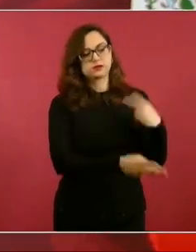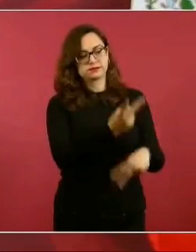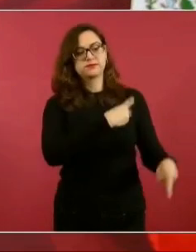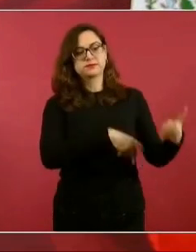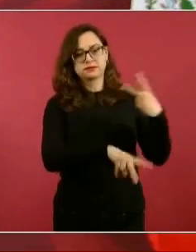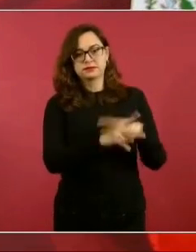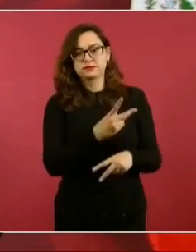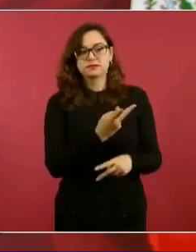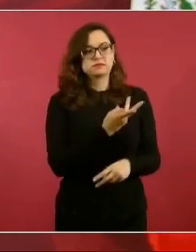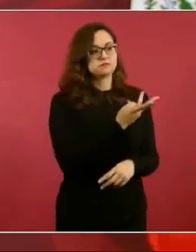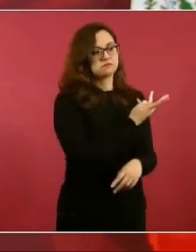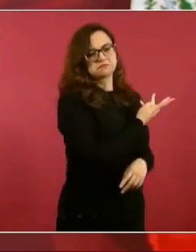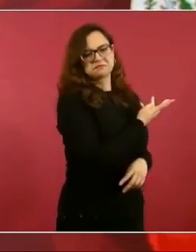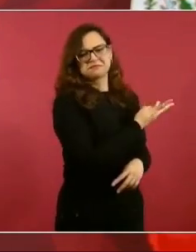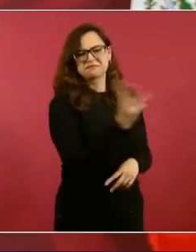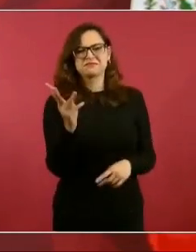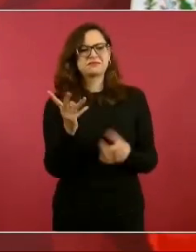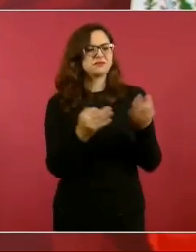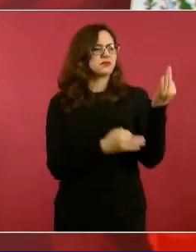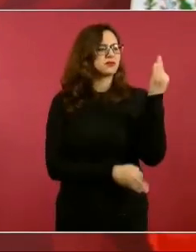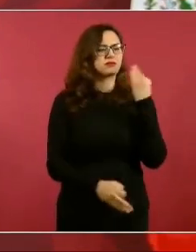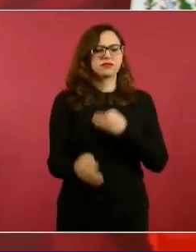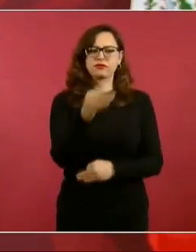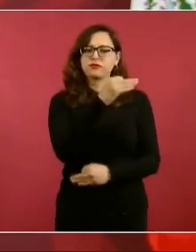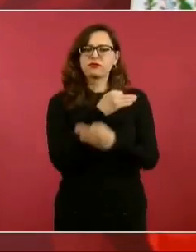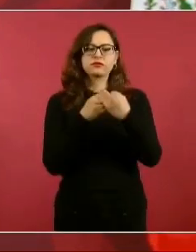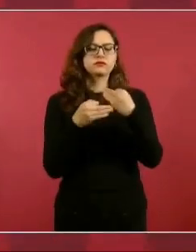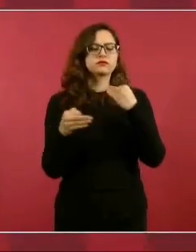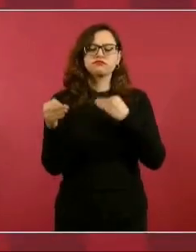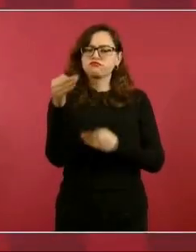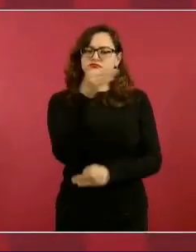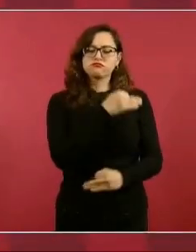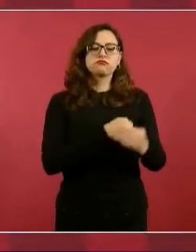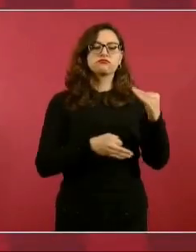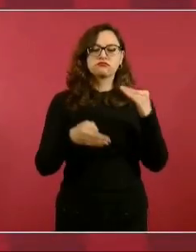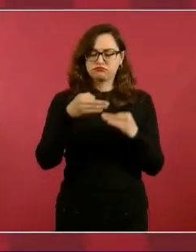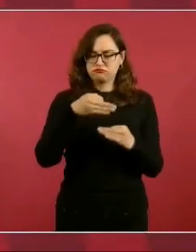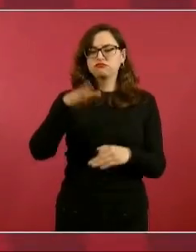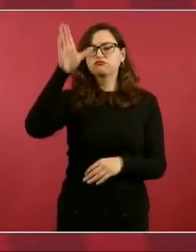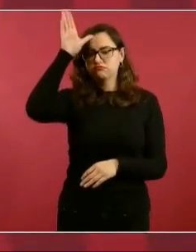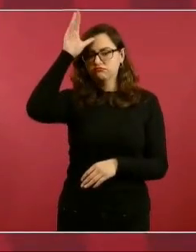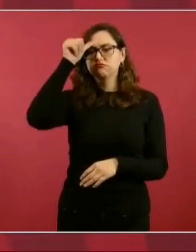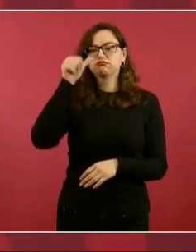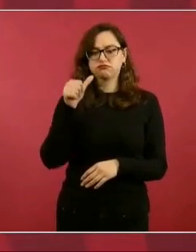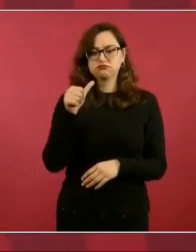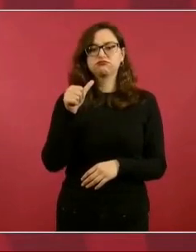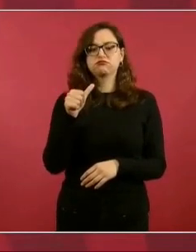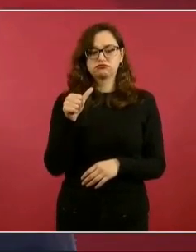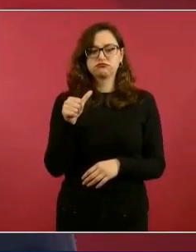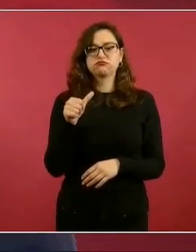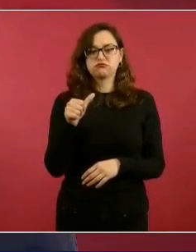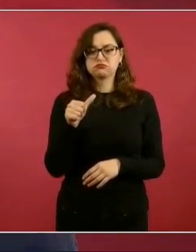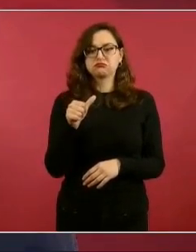Todos, todos muy